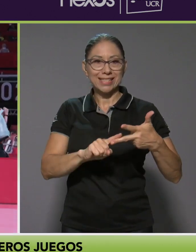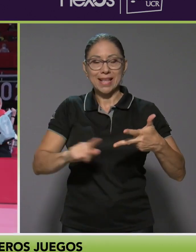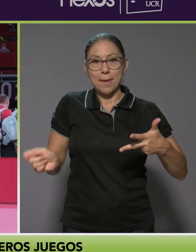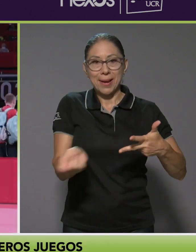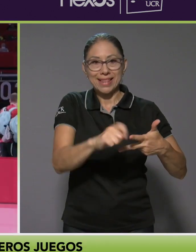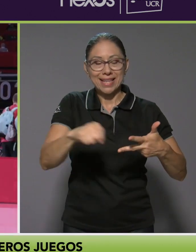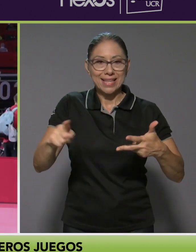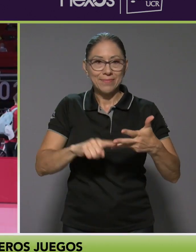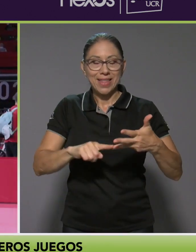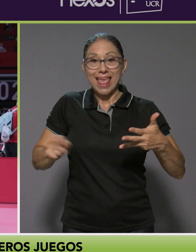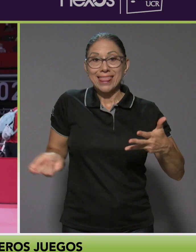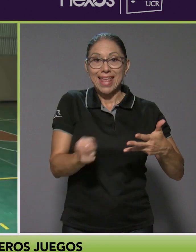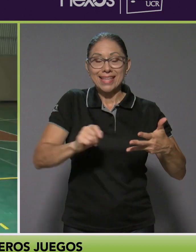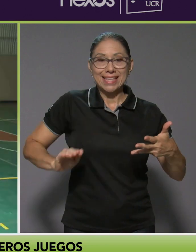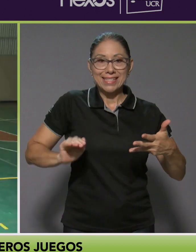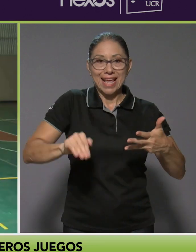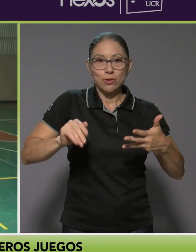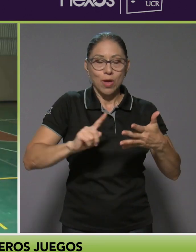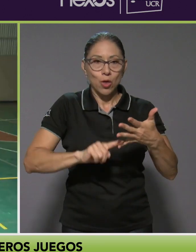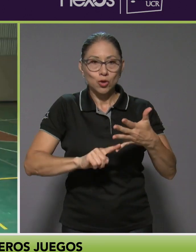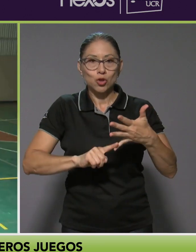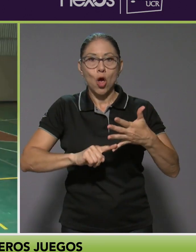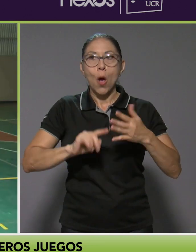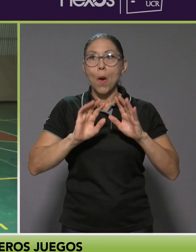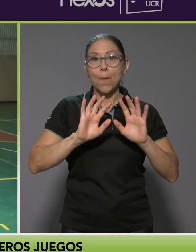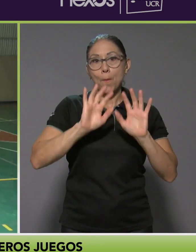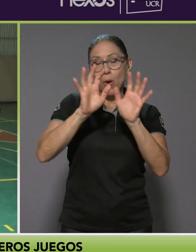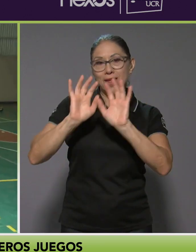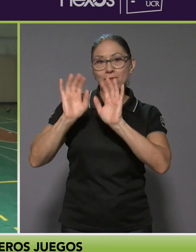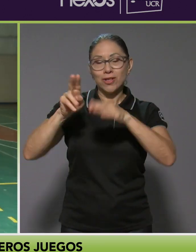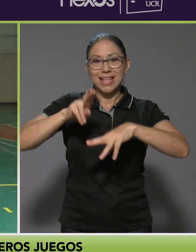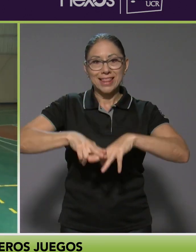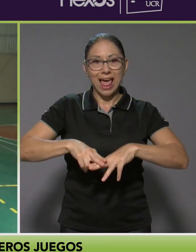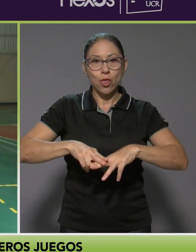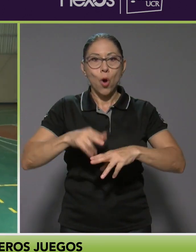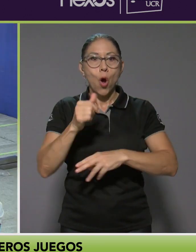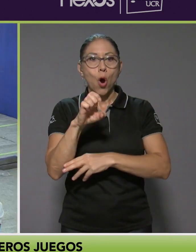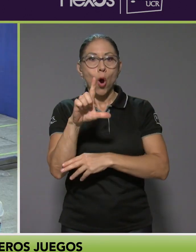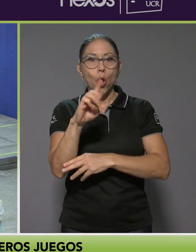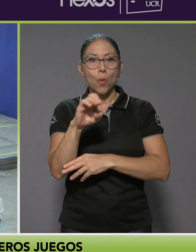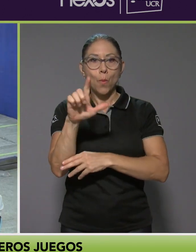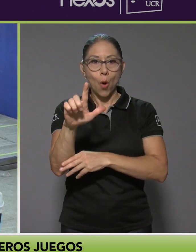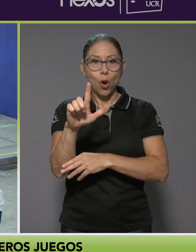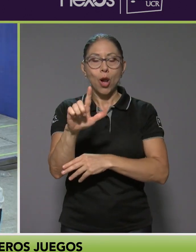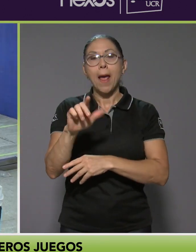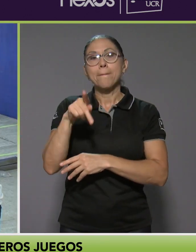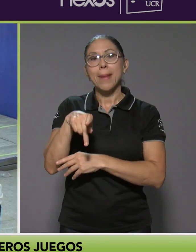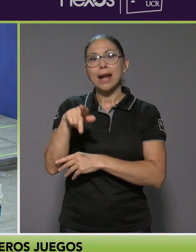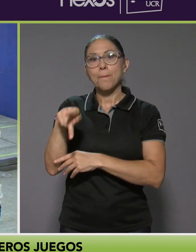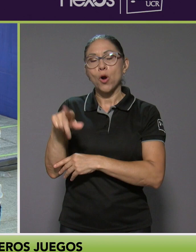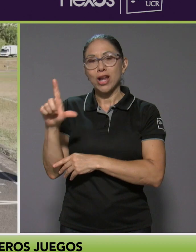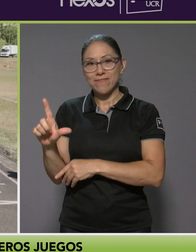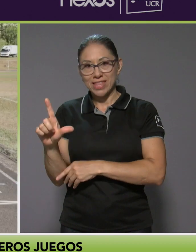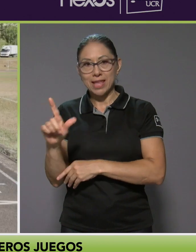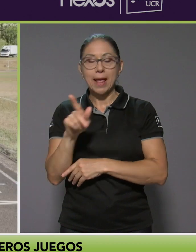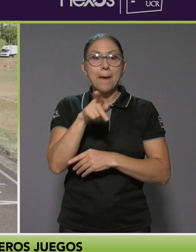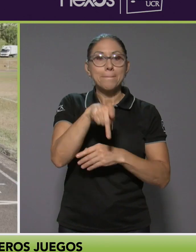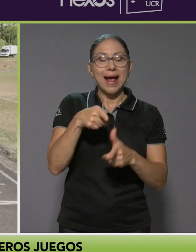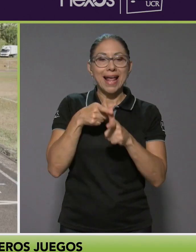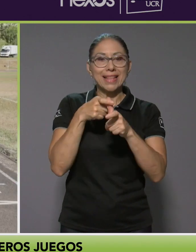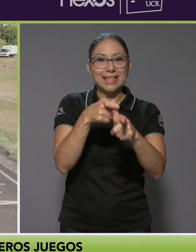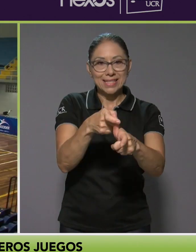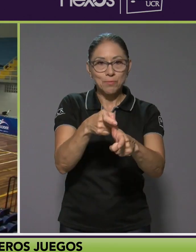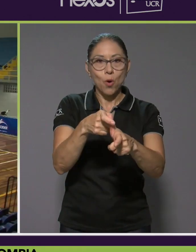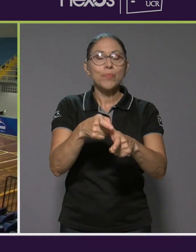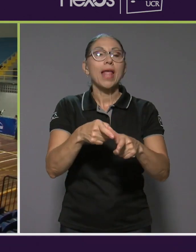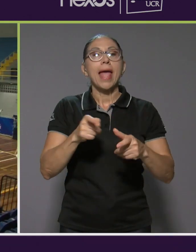de mesa, tenis en silla de ruedas, voleibol sentado, golbol, para powerlifting, para atletismo, baloncesto en